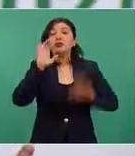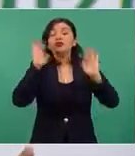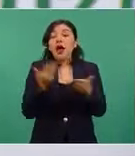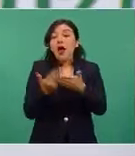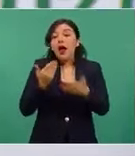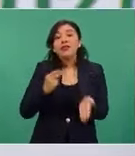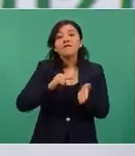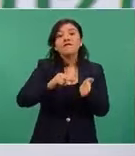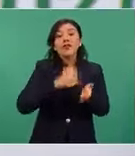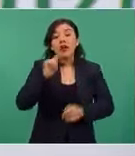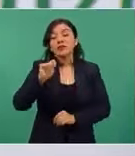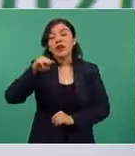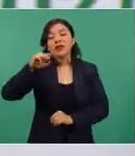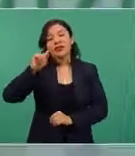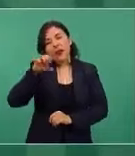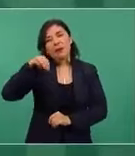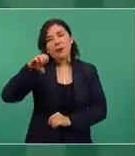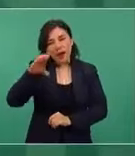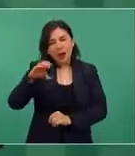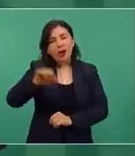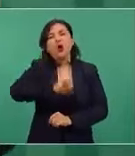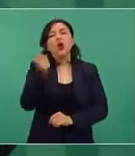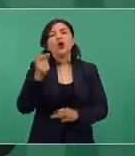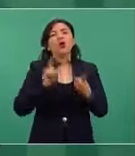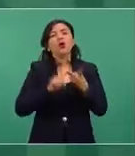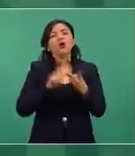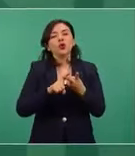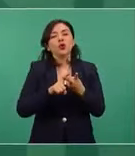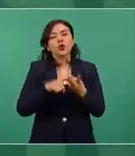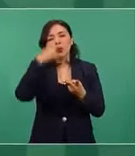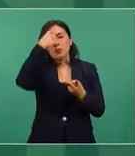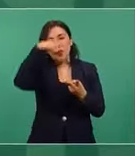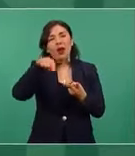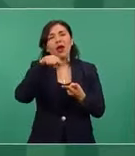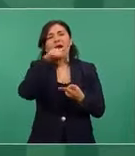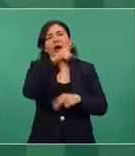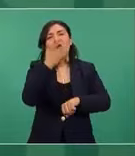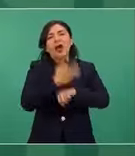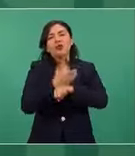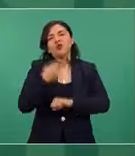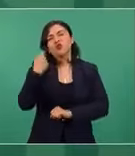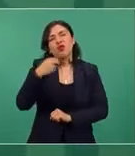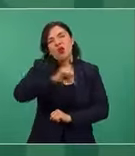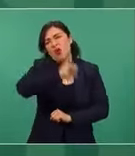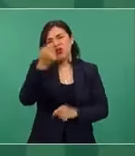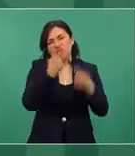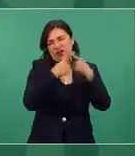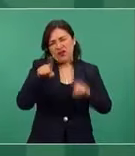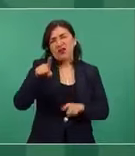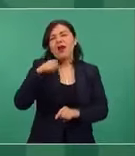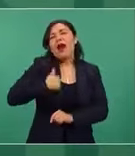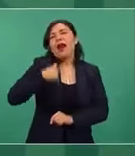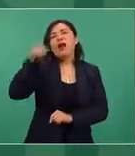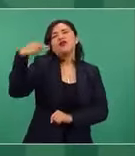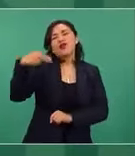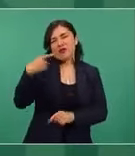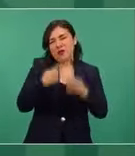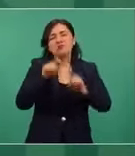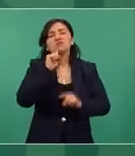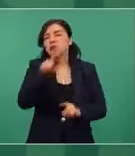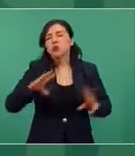firmado el T-MEC y el USMCA, como se dice en Estados Unidos y en Canadá tiene otro nombre, pero es el mismo, T-MEC.